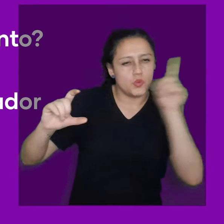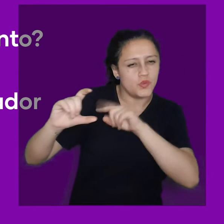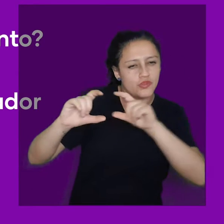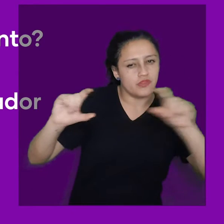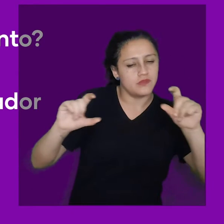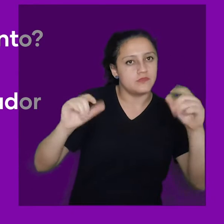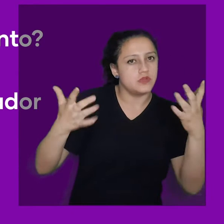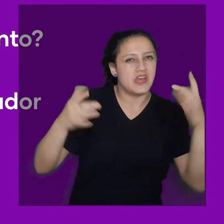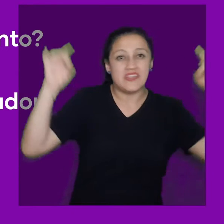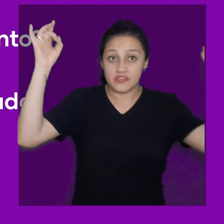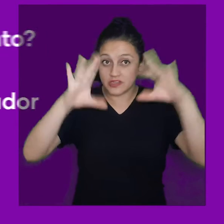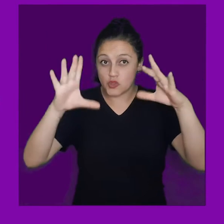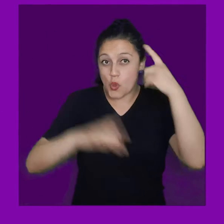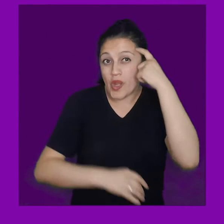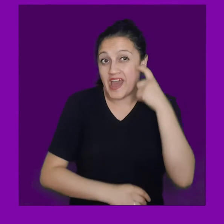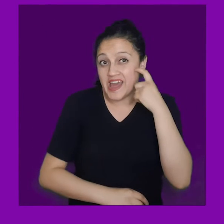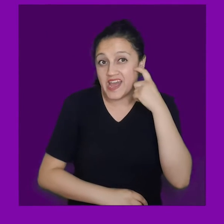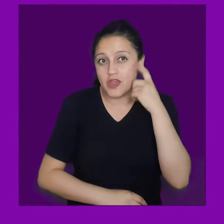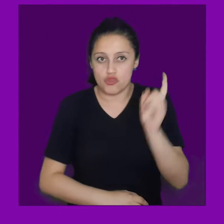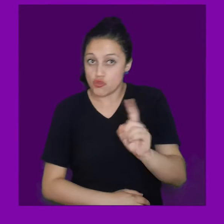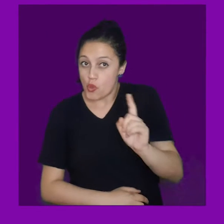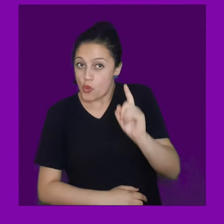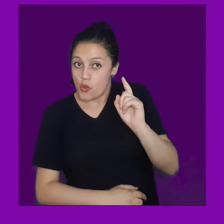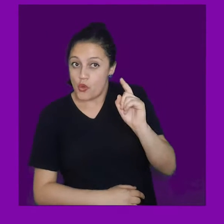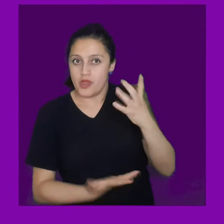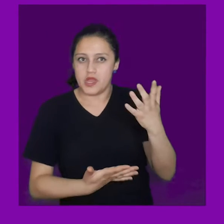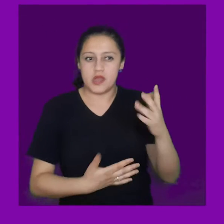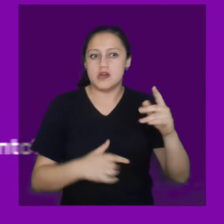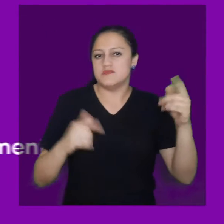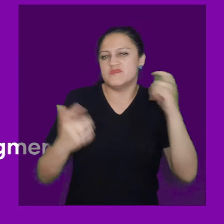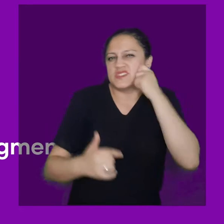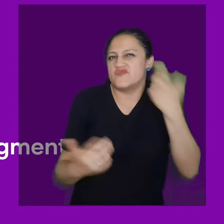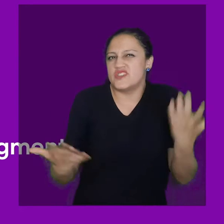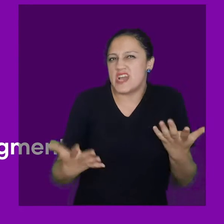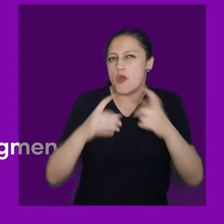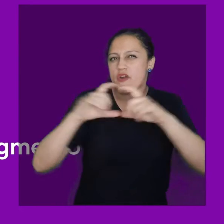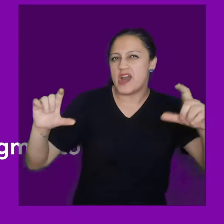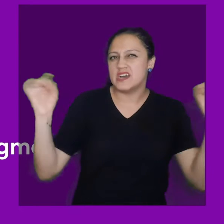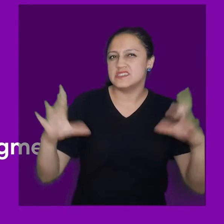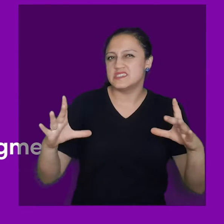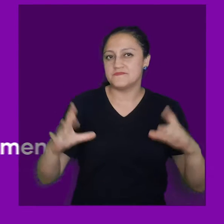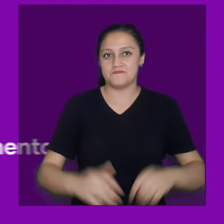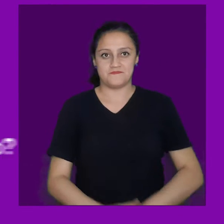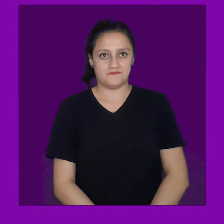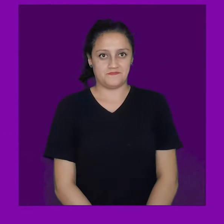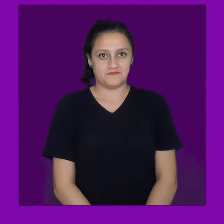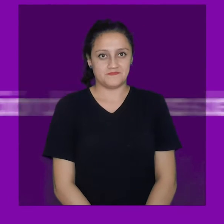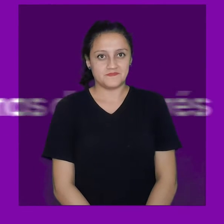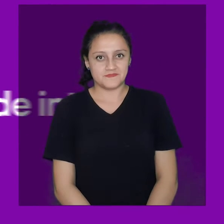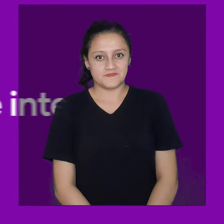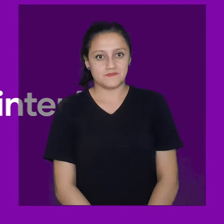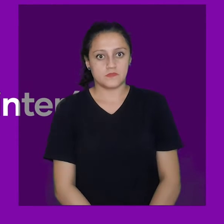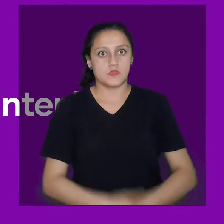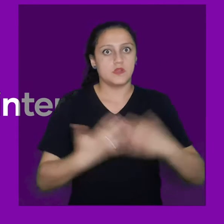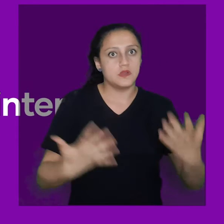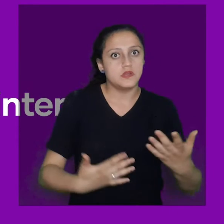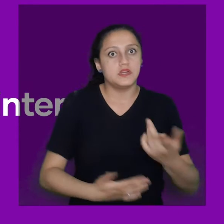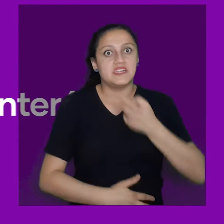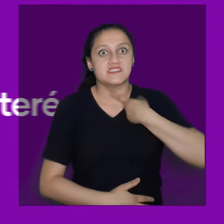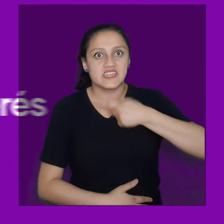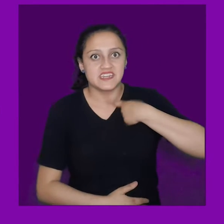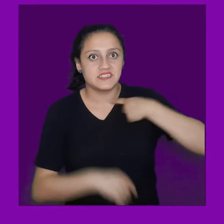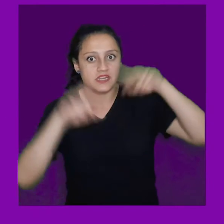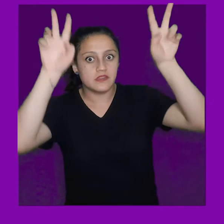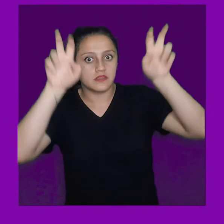personaje con la última oración? ¿Creo en el destino? ¿De qué creo que se trata el fragmento? Selección de temas de interés.